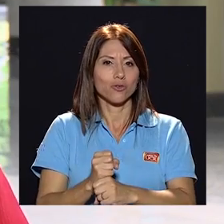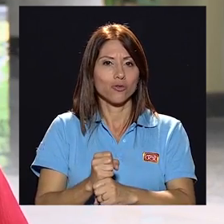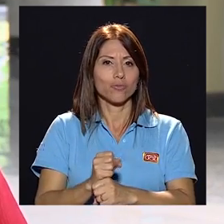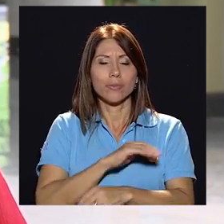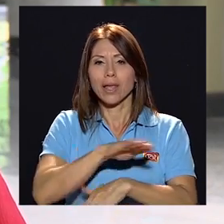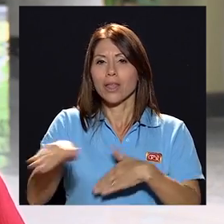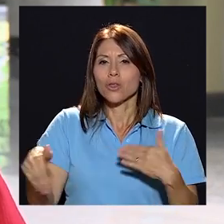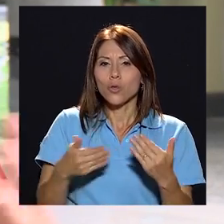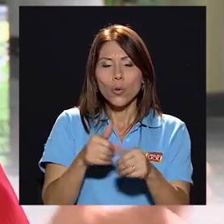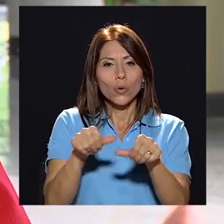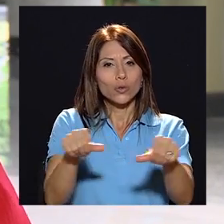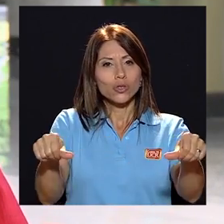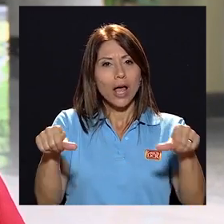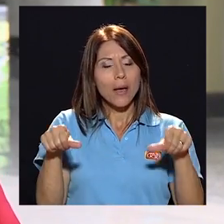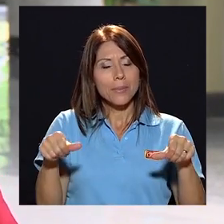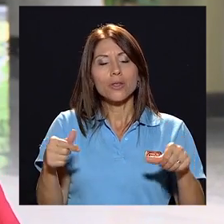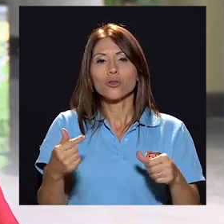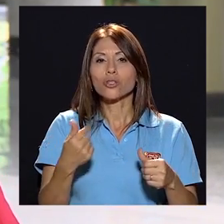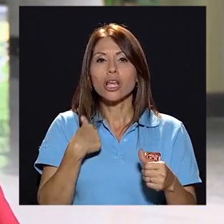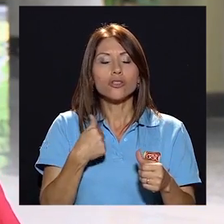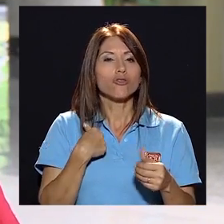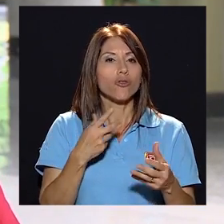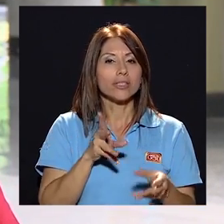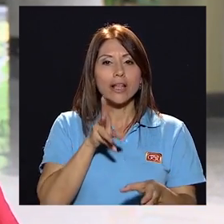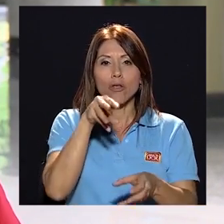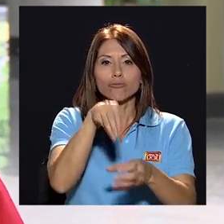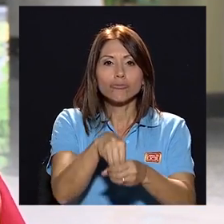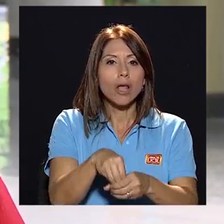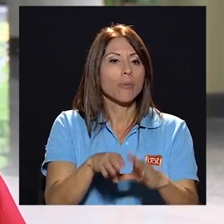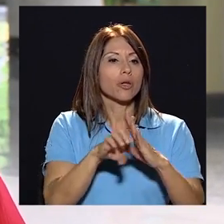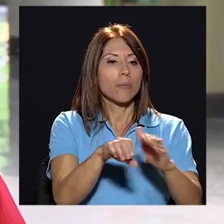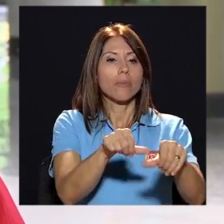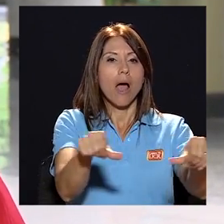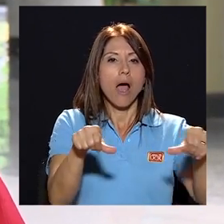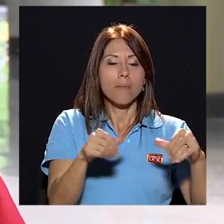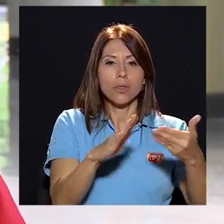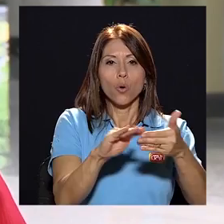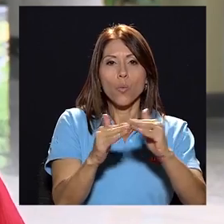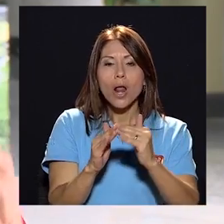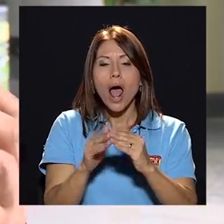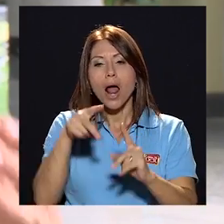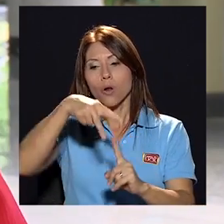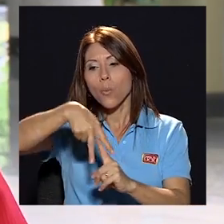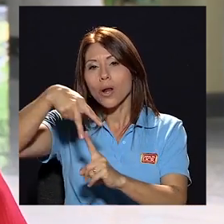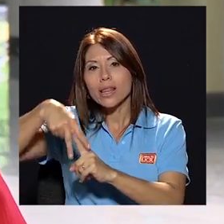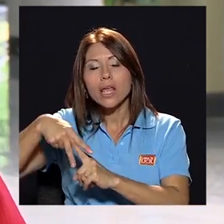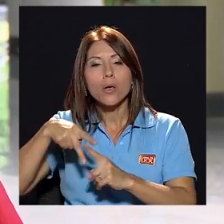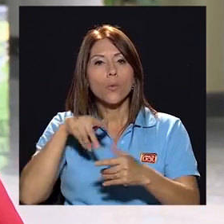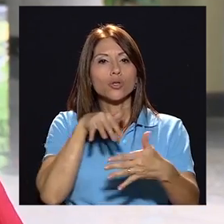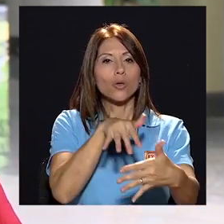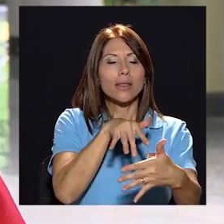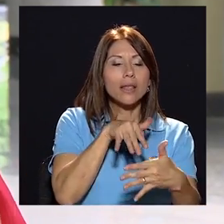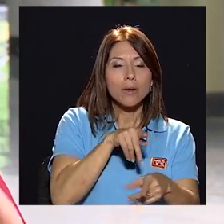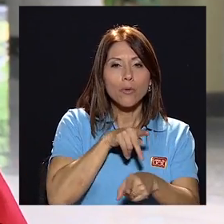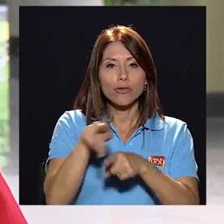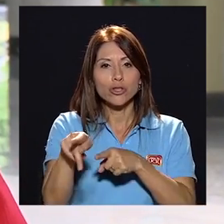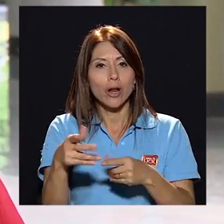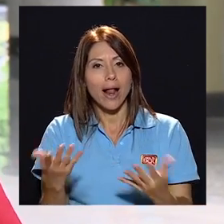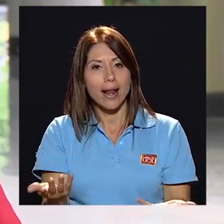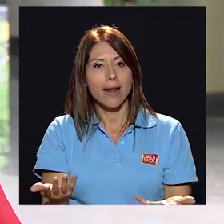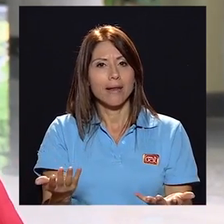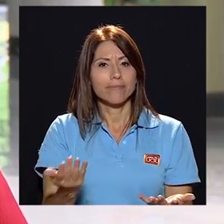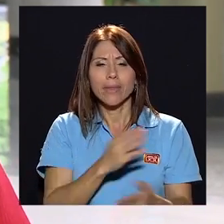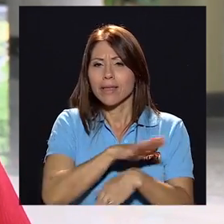en todos los ámbitos en los que me he movido digamos en el ámbito comunal en el ámbito cooperativo en el ámbito estudiantil en el